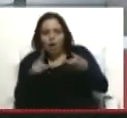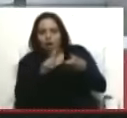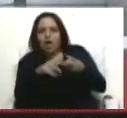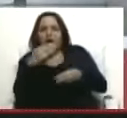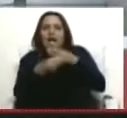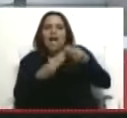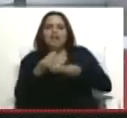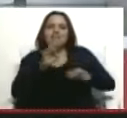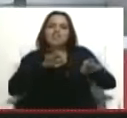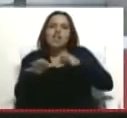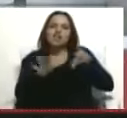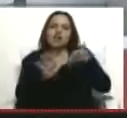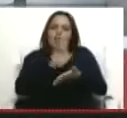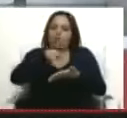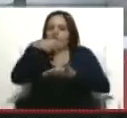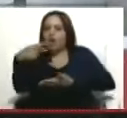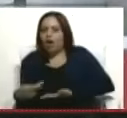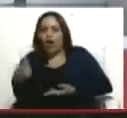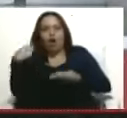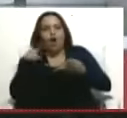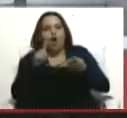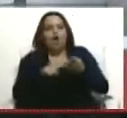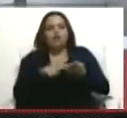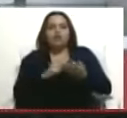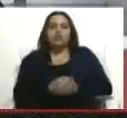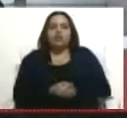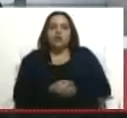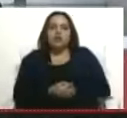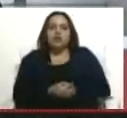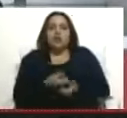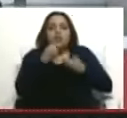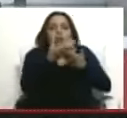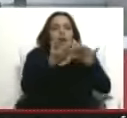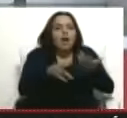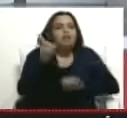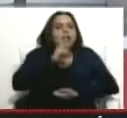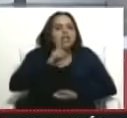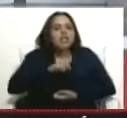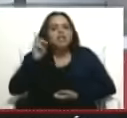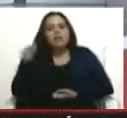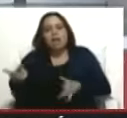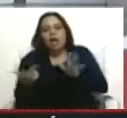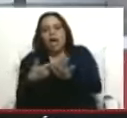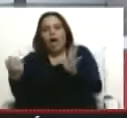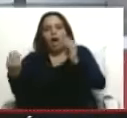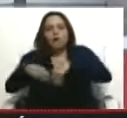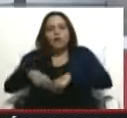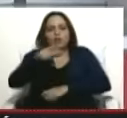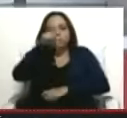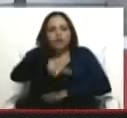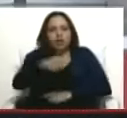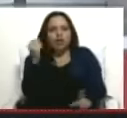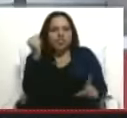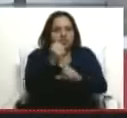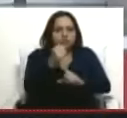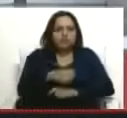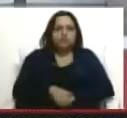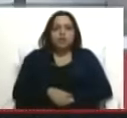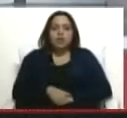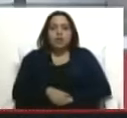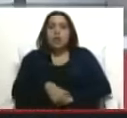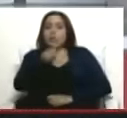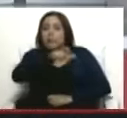punible, falsa atestación ante funcionario público y asociación para la alinquir. Estamos hablando de personas que,